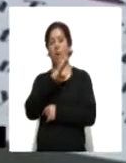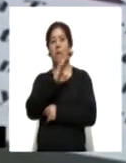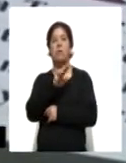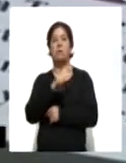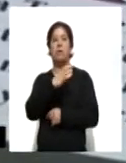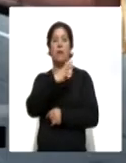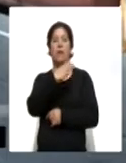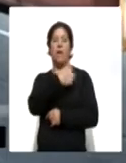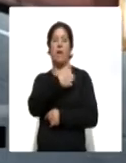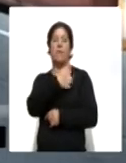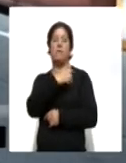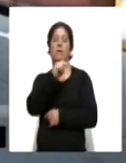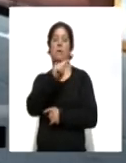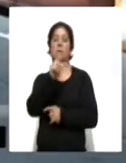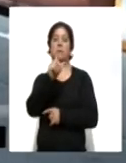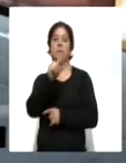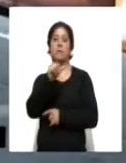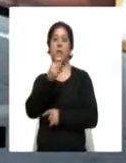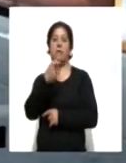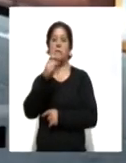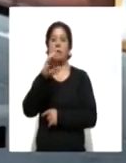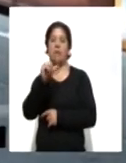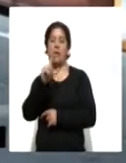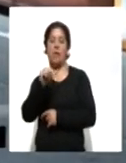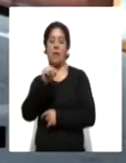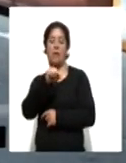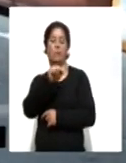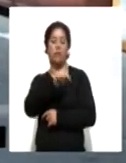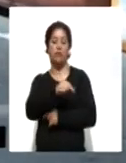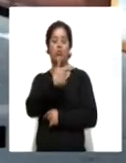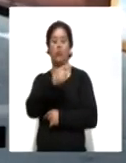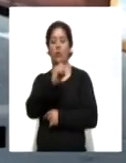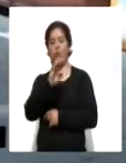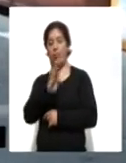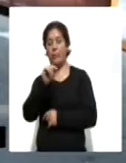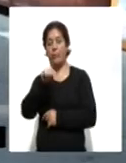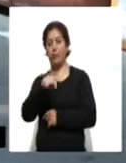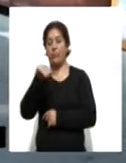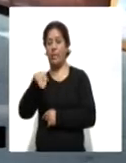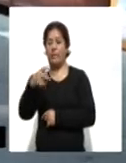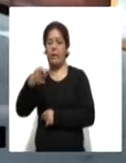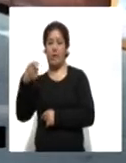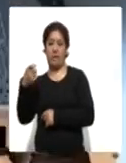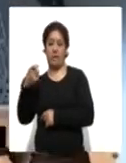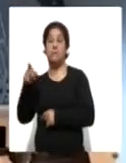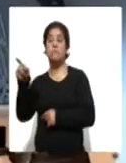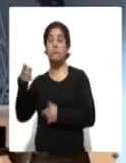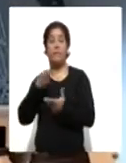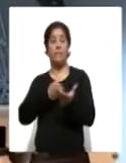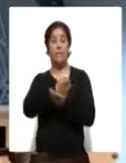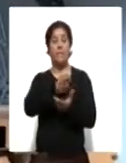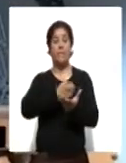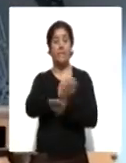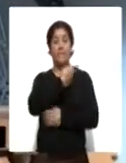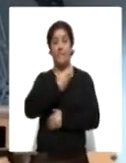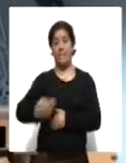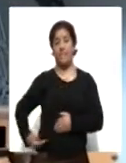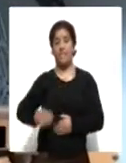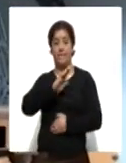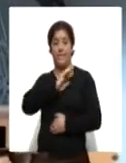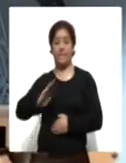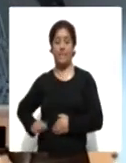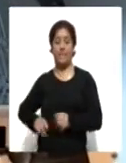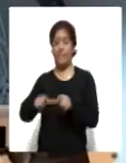capitaltlaxcala.gob.mx. Cabe señalar que el acceso a las oficinas de la Presidencia Municipal será por la calle